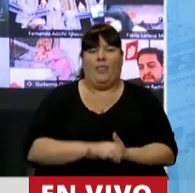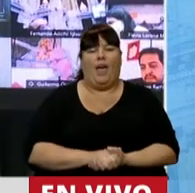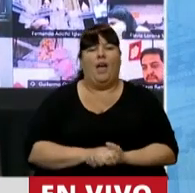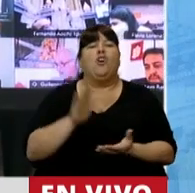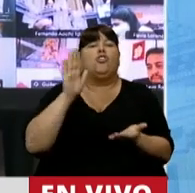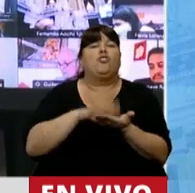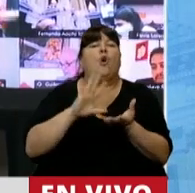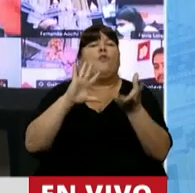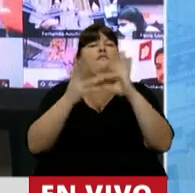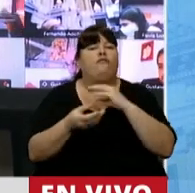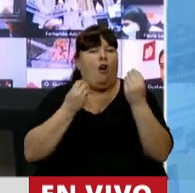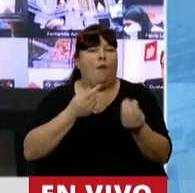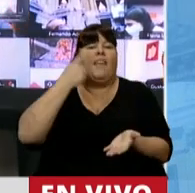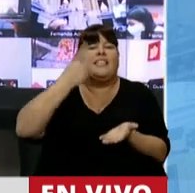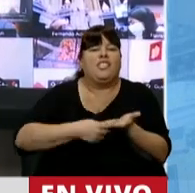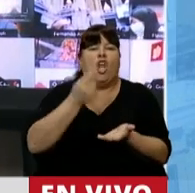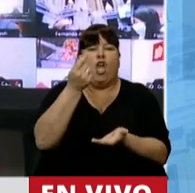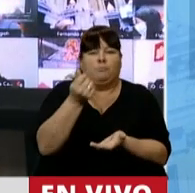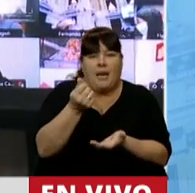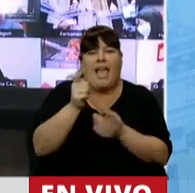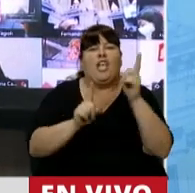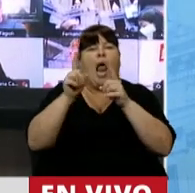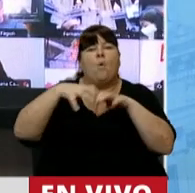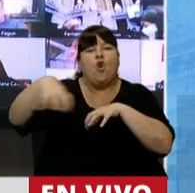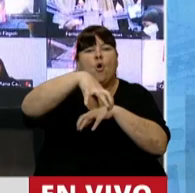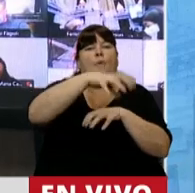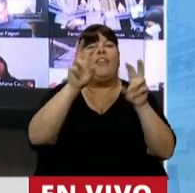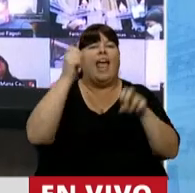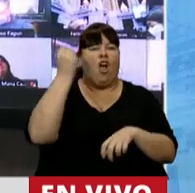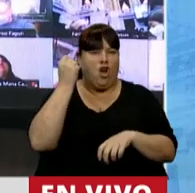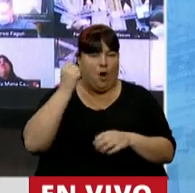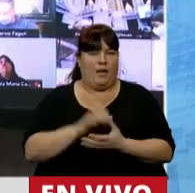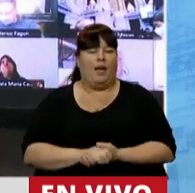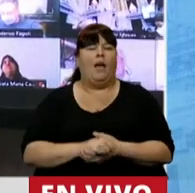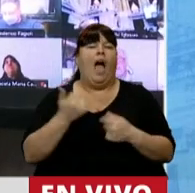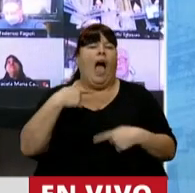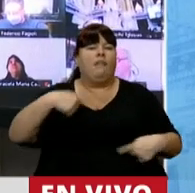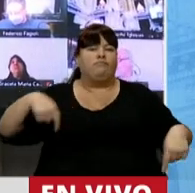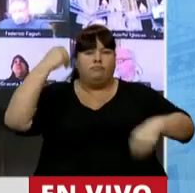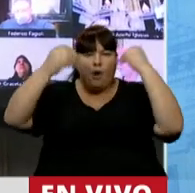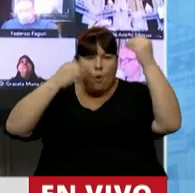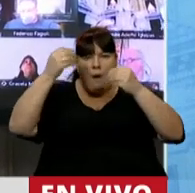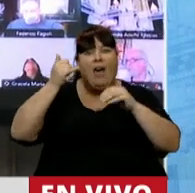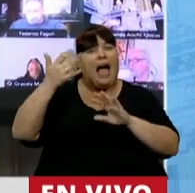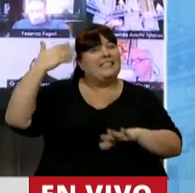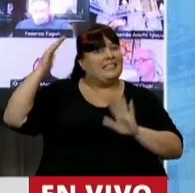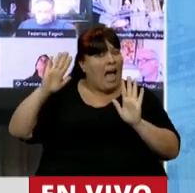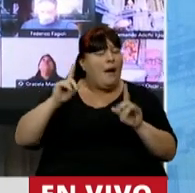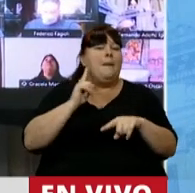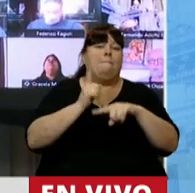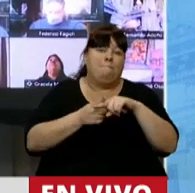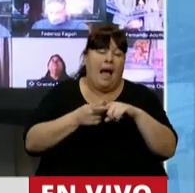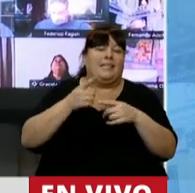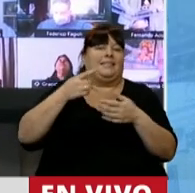sobre la forma en que se determinan los precios en ciertos sectores económicos entre otras preocupaciones existentes y que